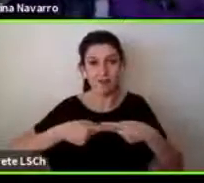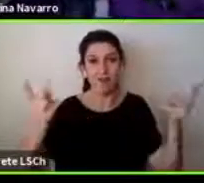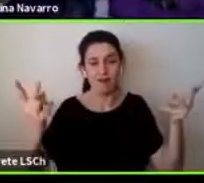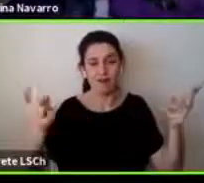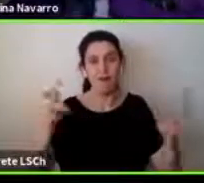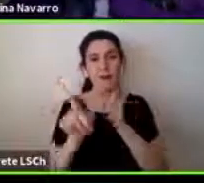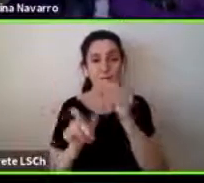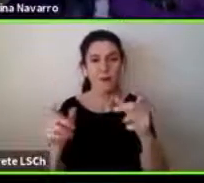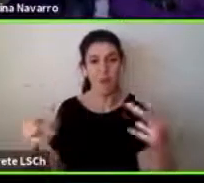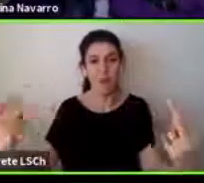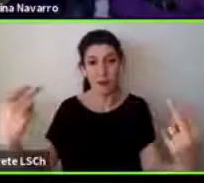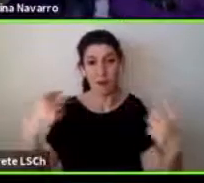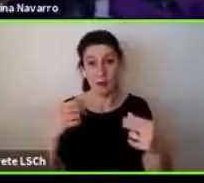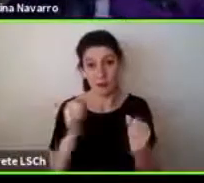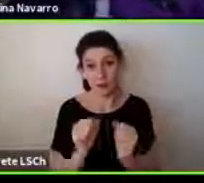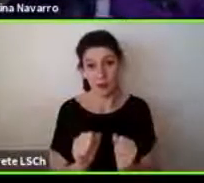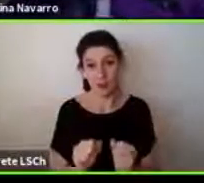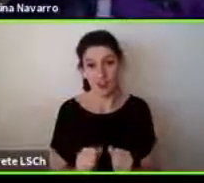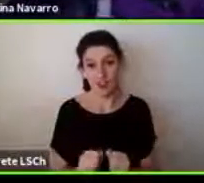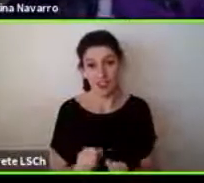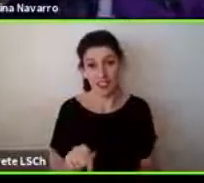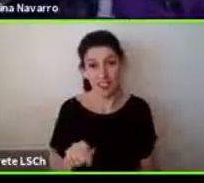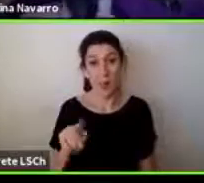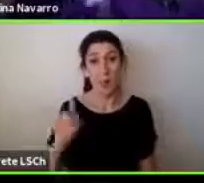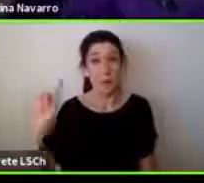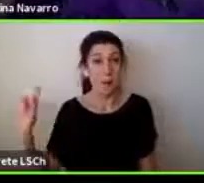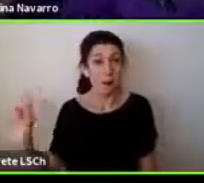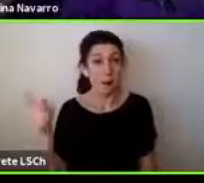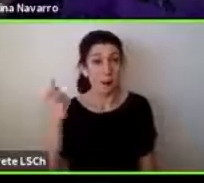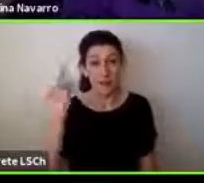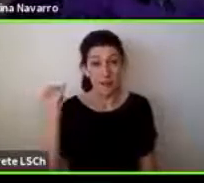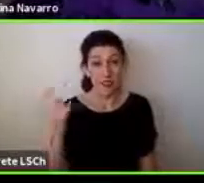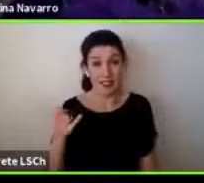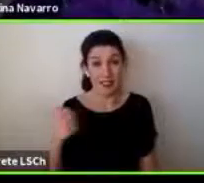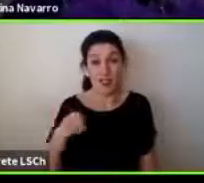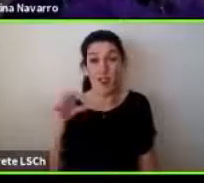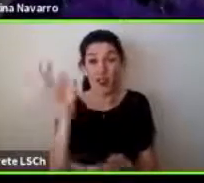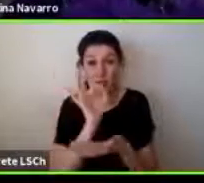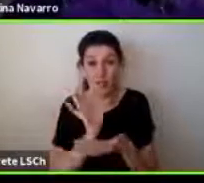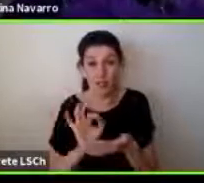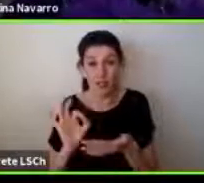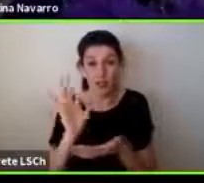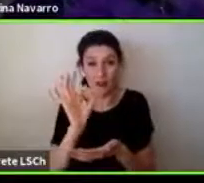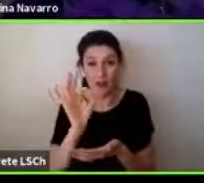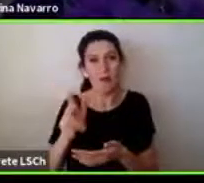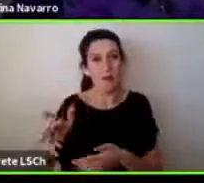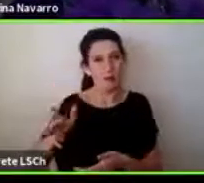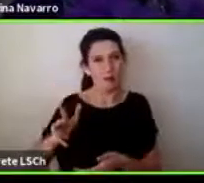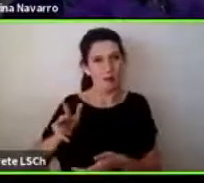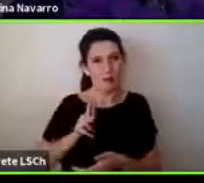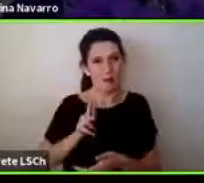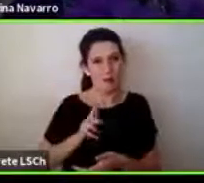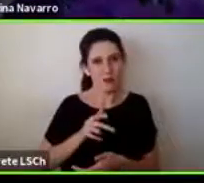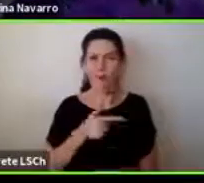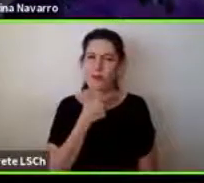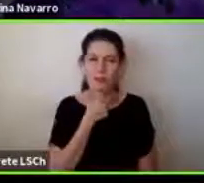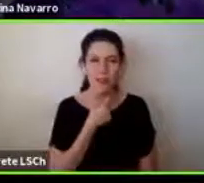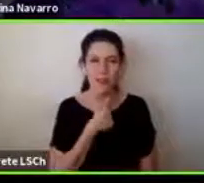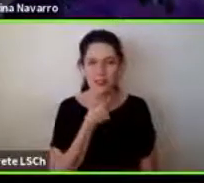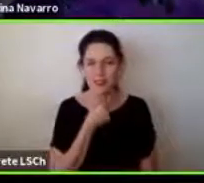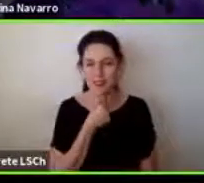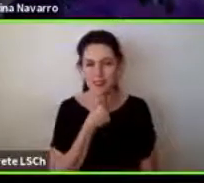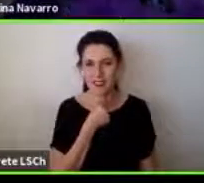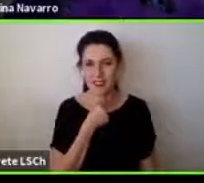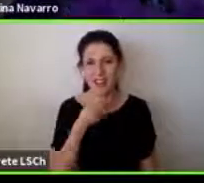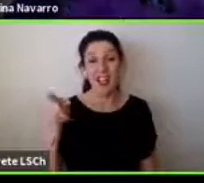pueda ver porque eso primera vez que hago monitos de manera oficial y me ha gustado mucho avasé muy bien ahí el